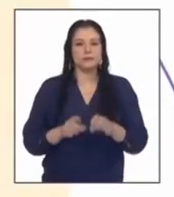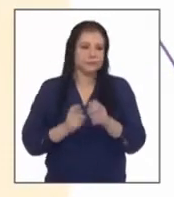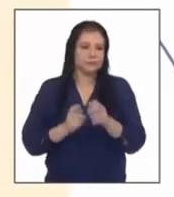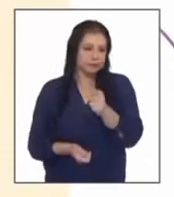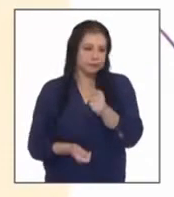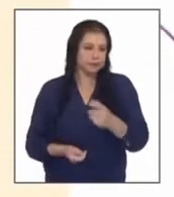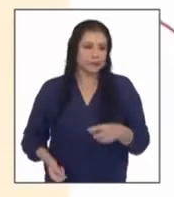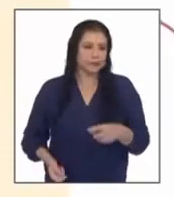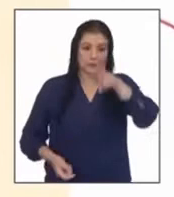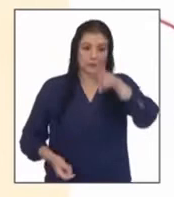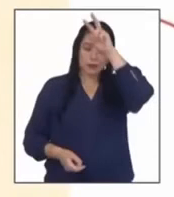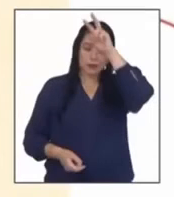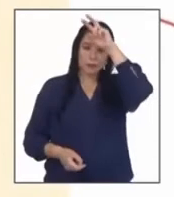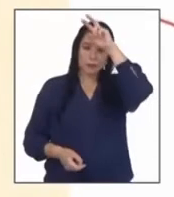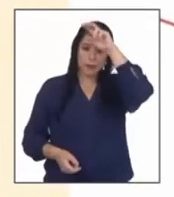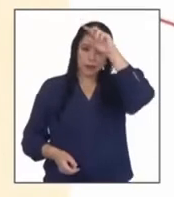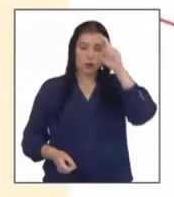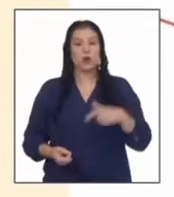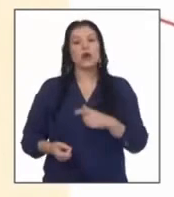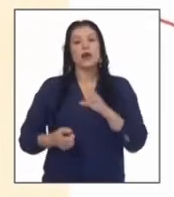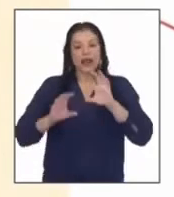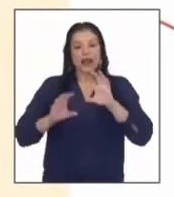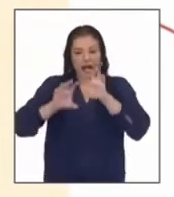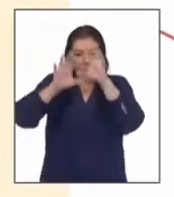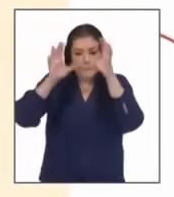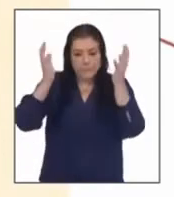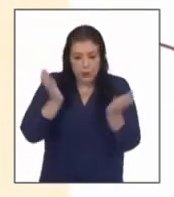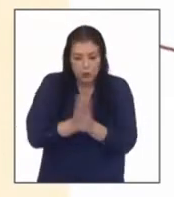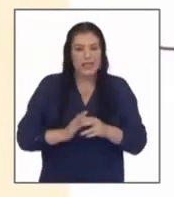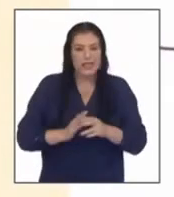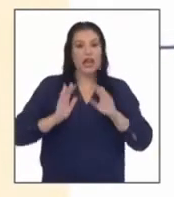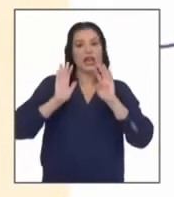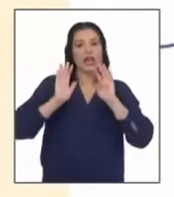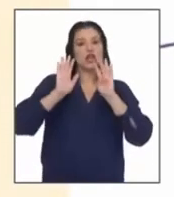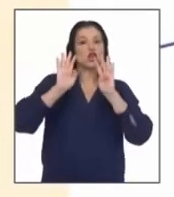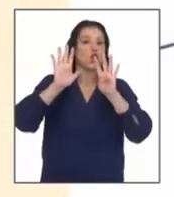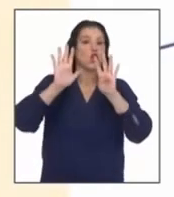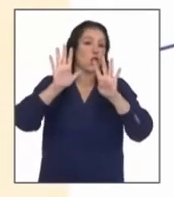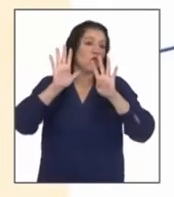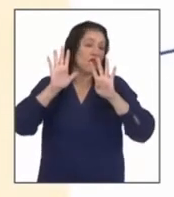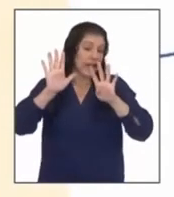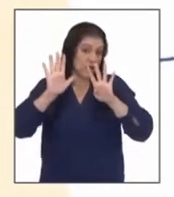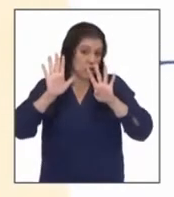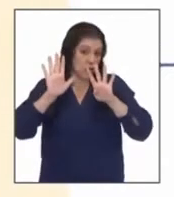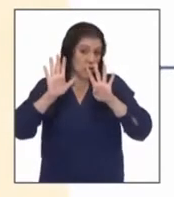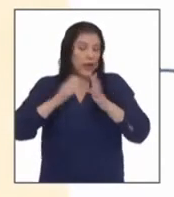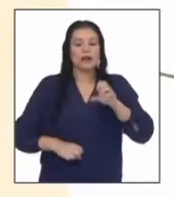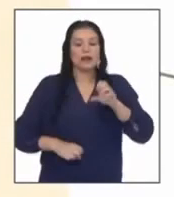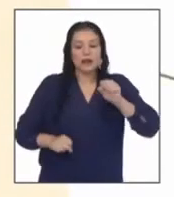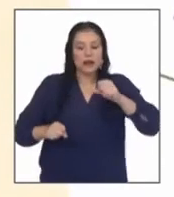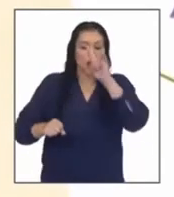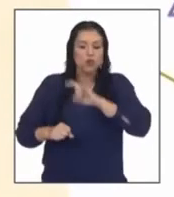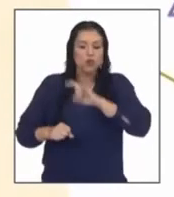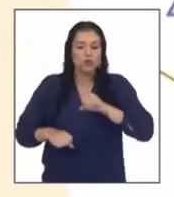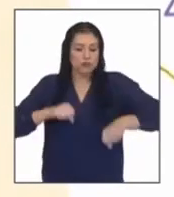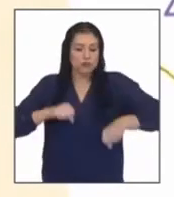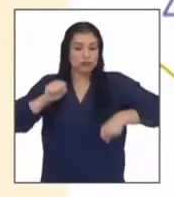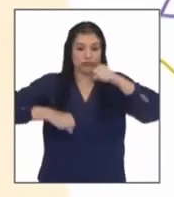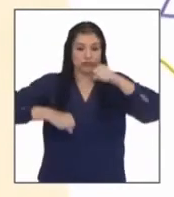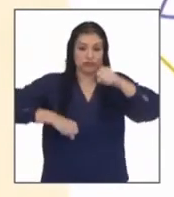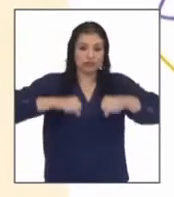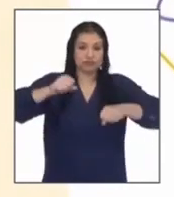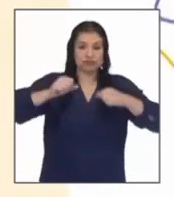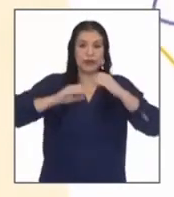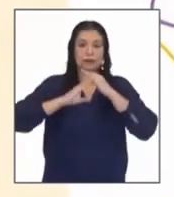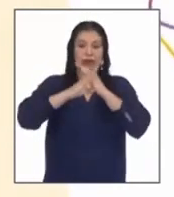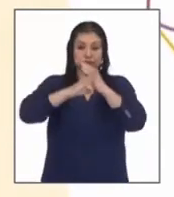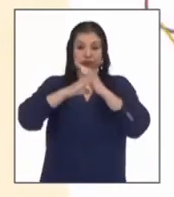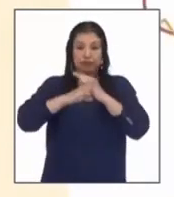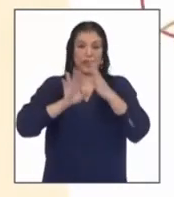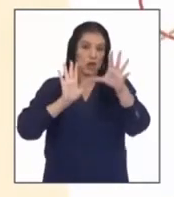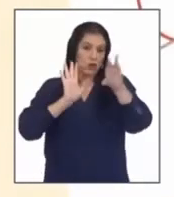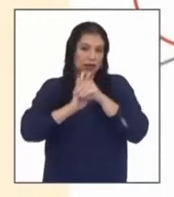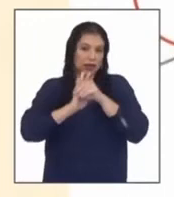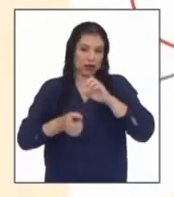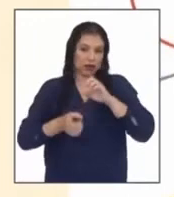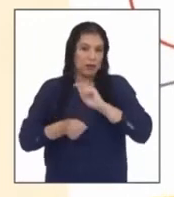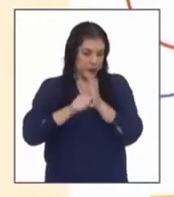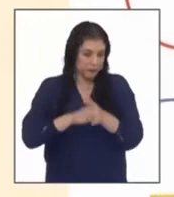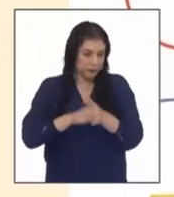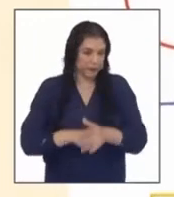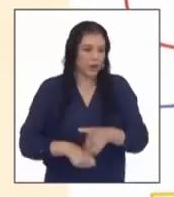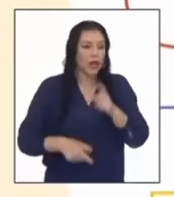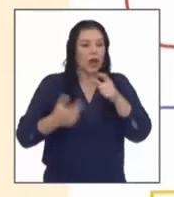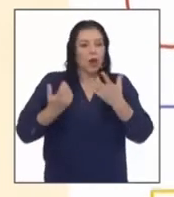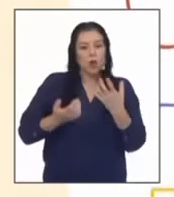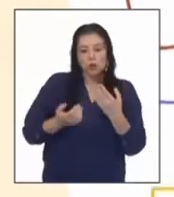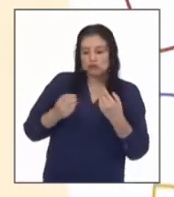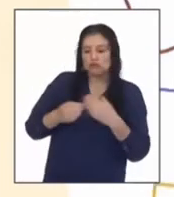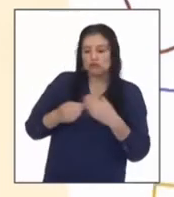el perú es el noveno país del mundo en declarar la bicicleta como un medio de transporte para frenar el contagio el primer paso un